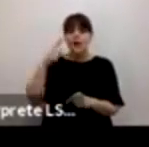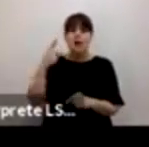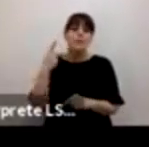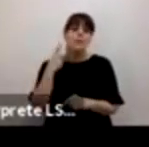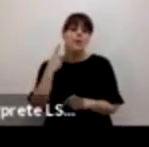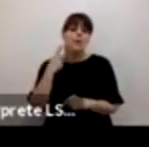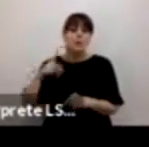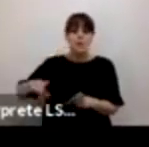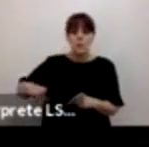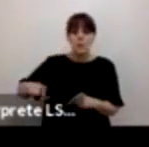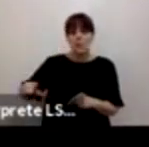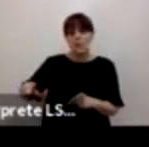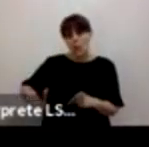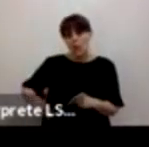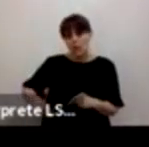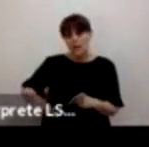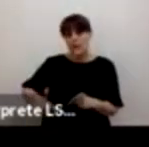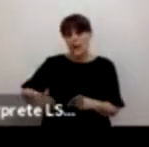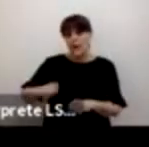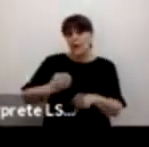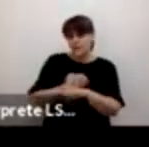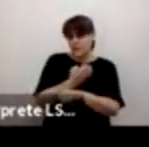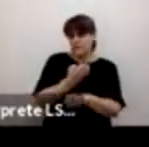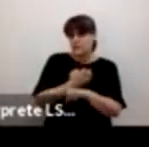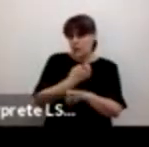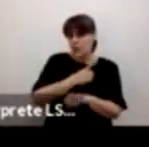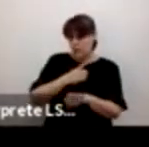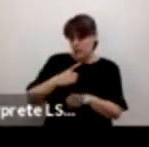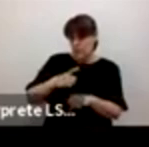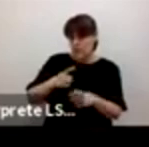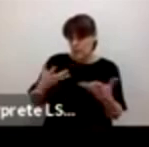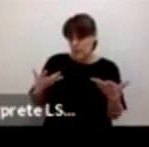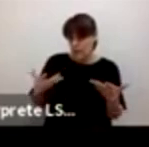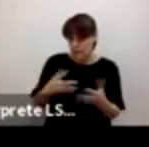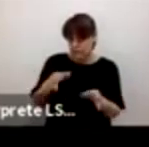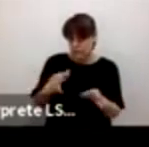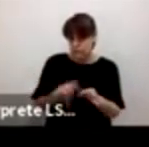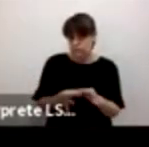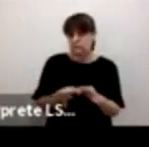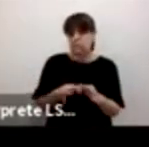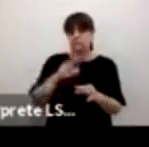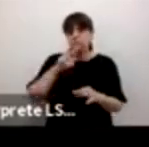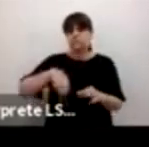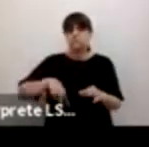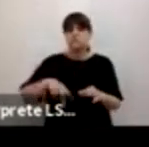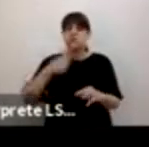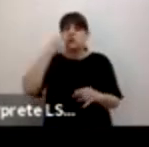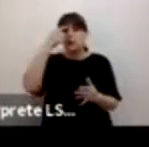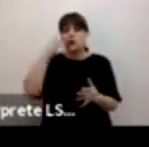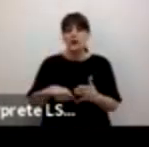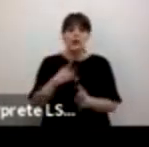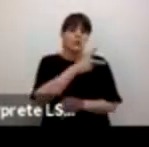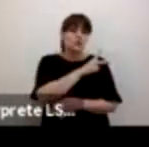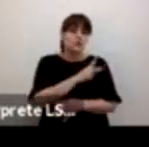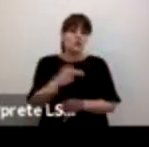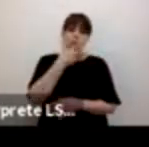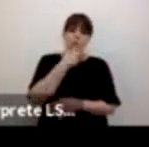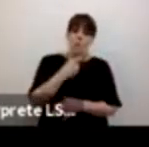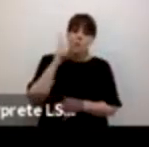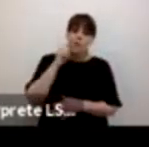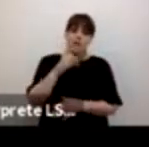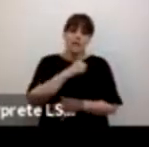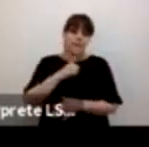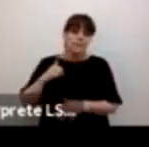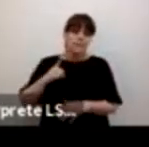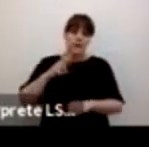Mónica una responsabilidad del Estado yo creo que en este sentido todos tenemos todas y todos tenemos algo que hacer